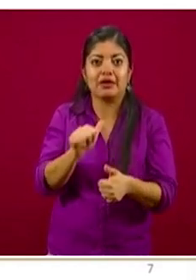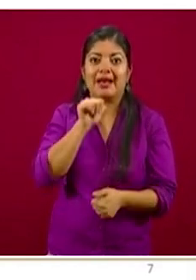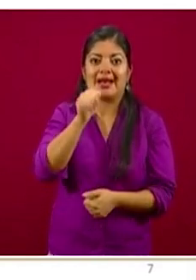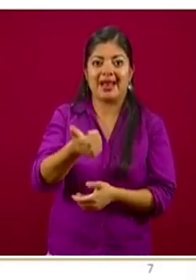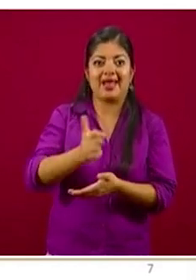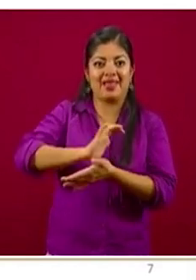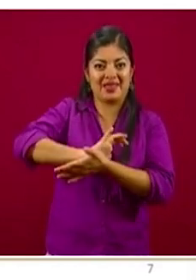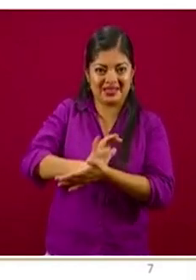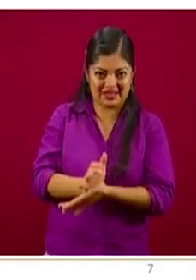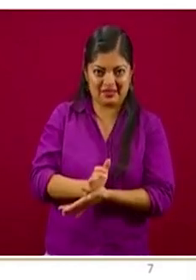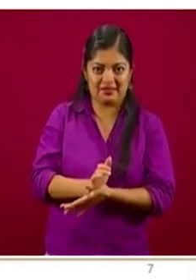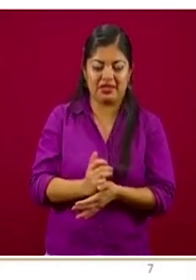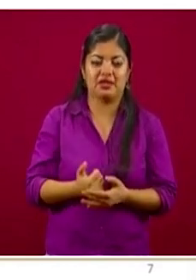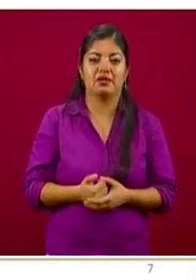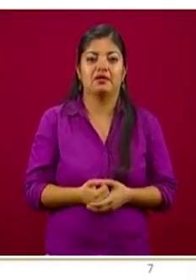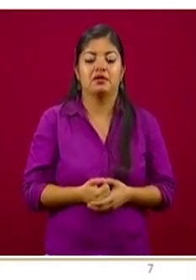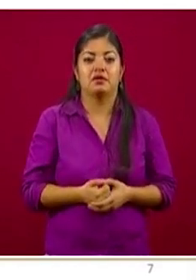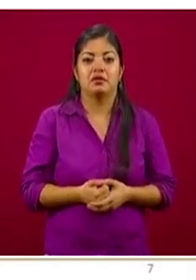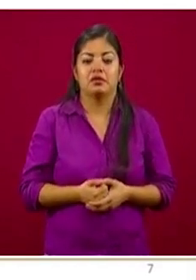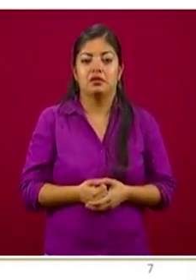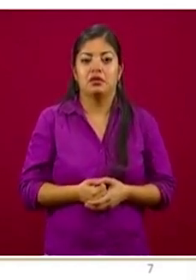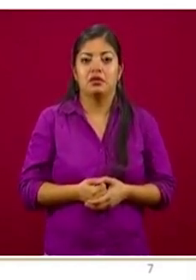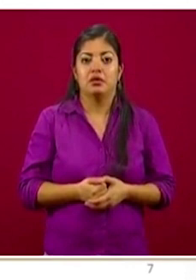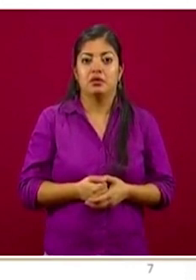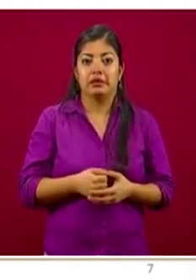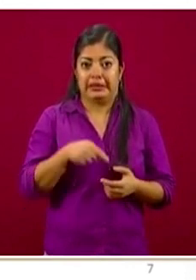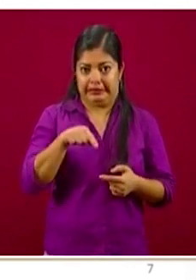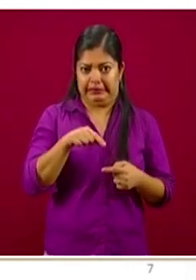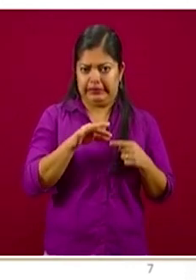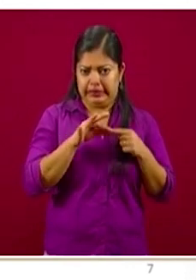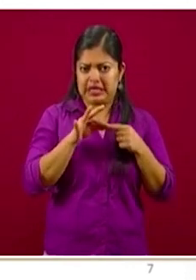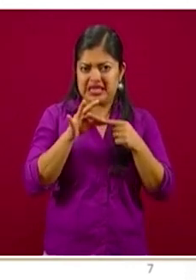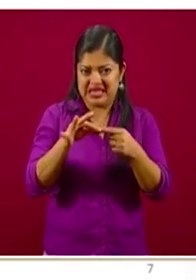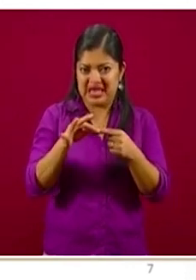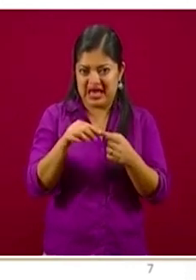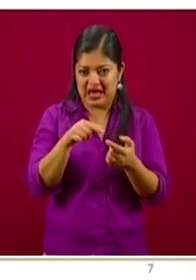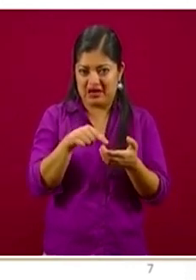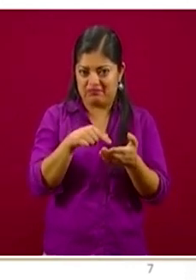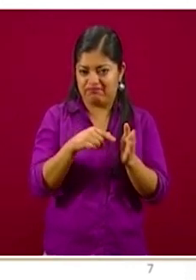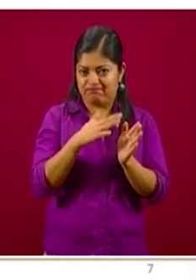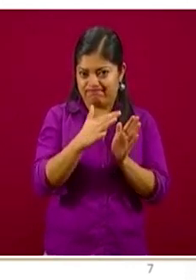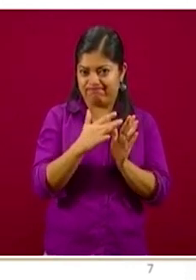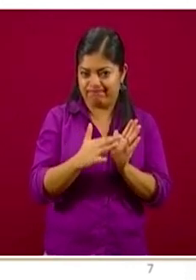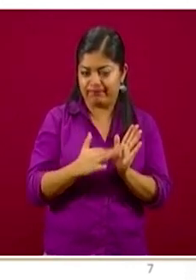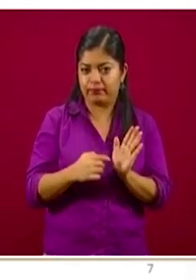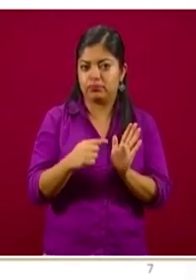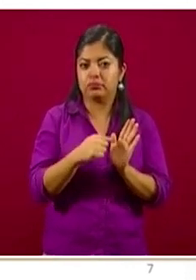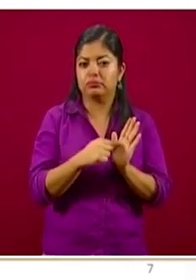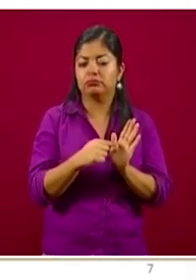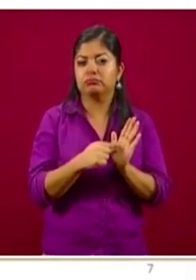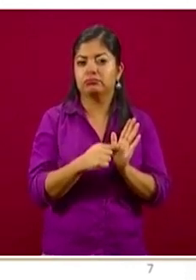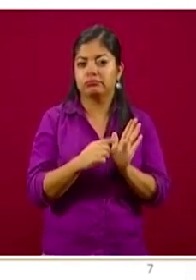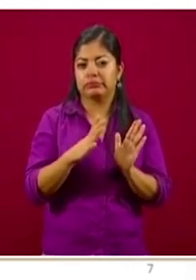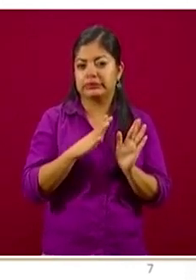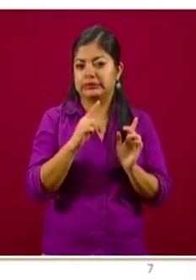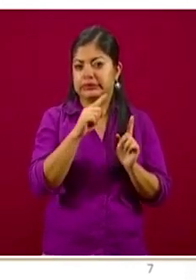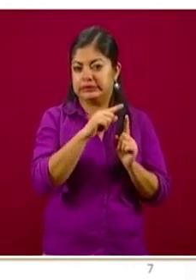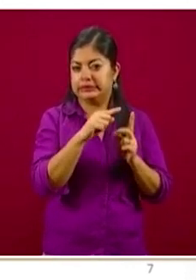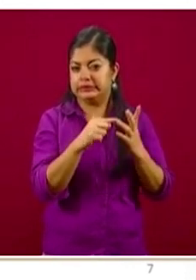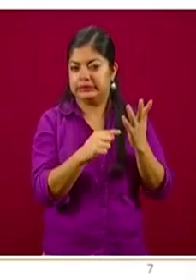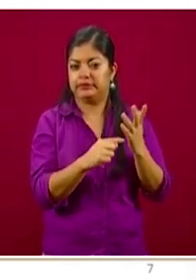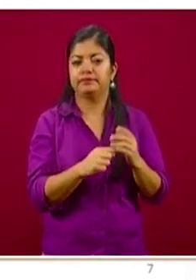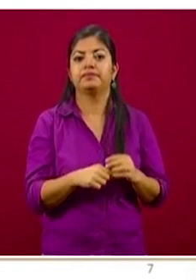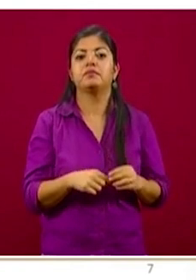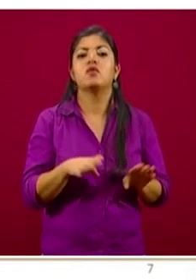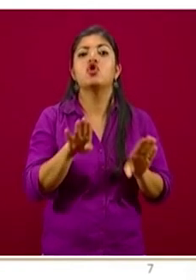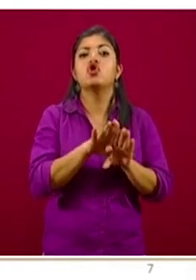Básicamente, la guía se concentra en estos puntos, digamos, cómo